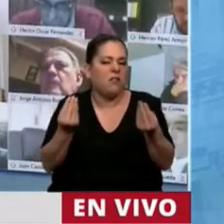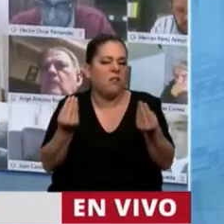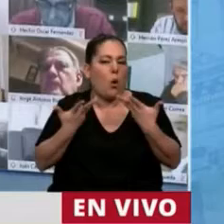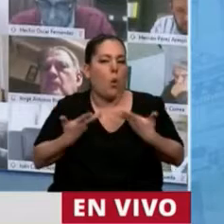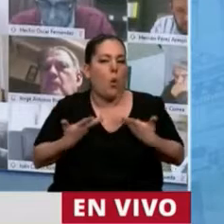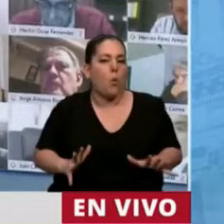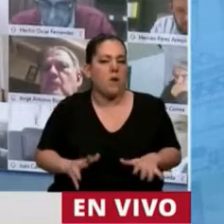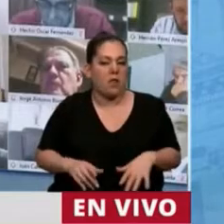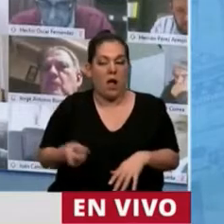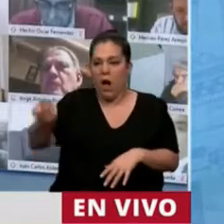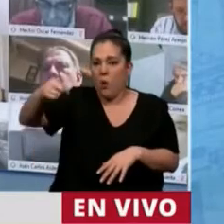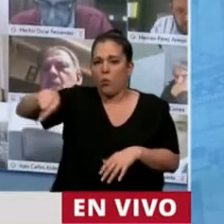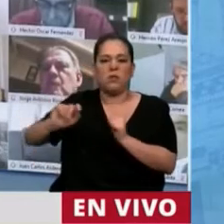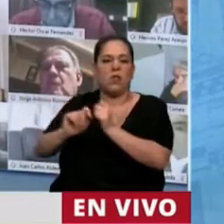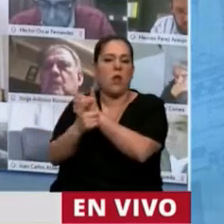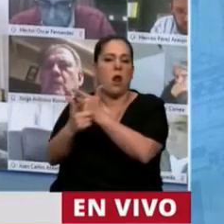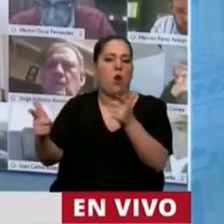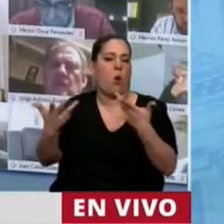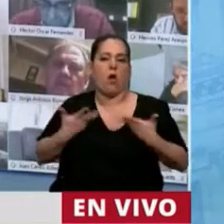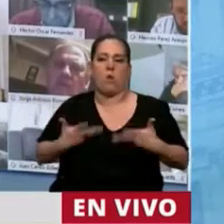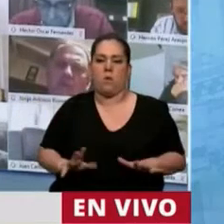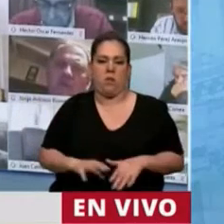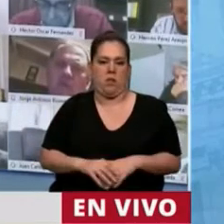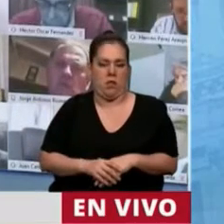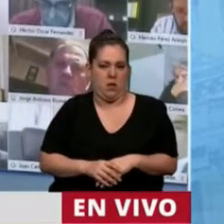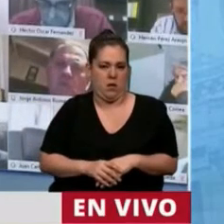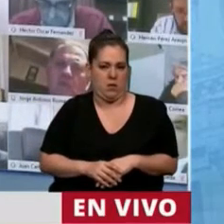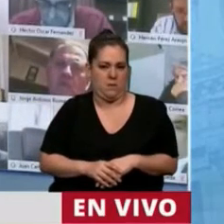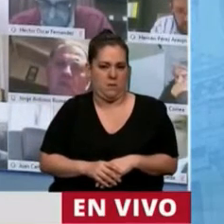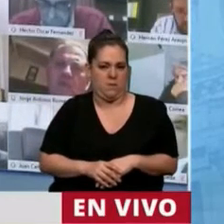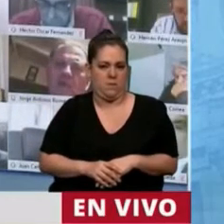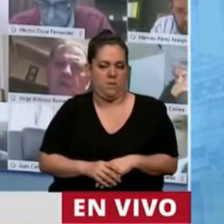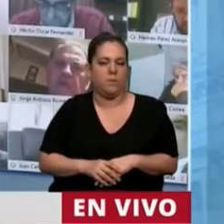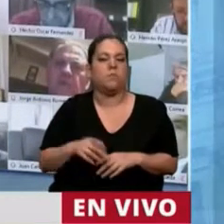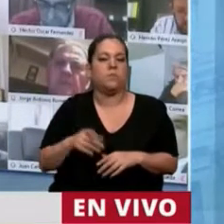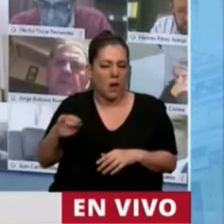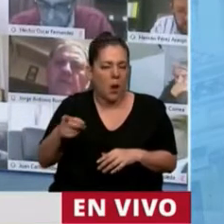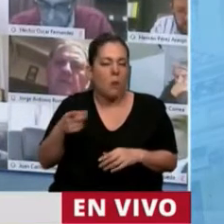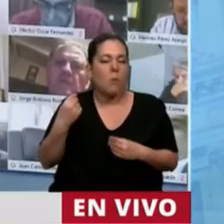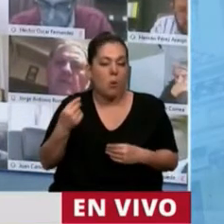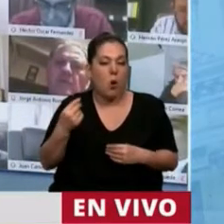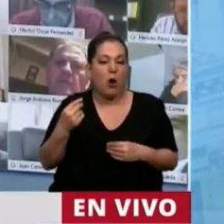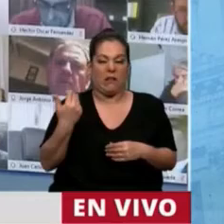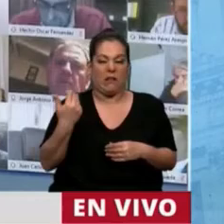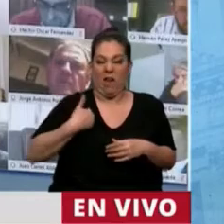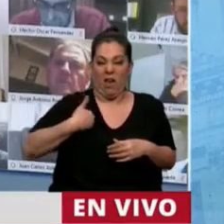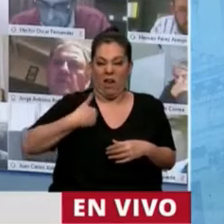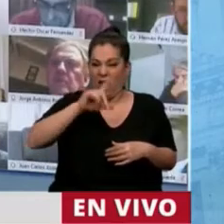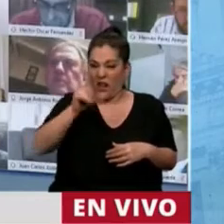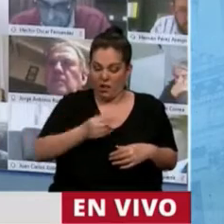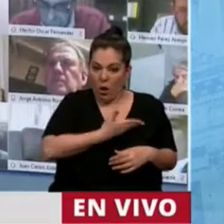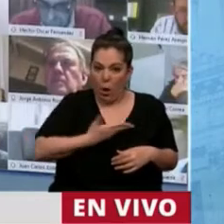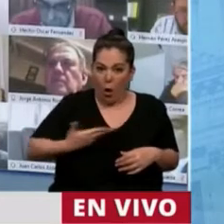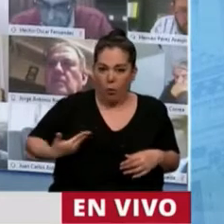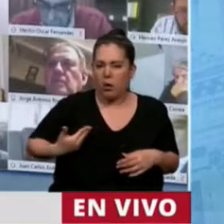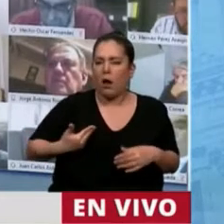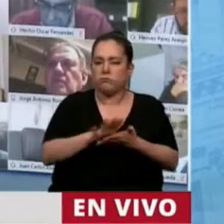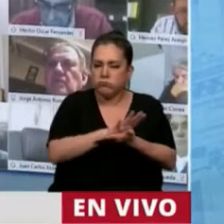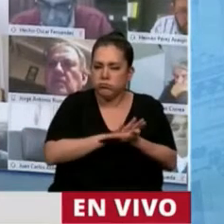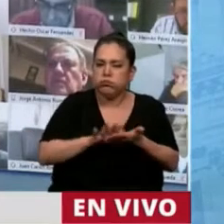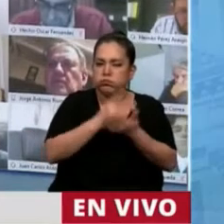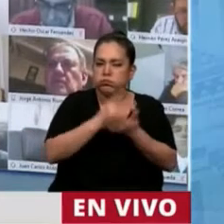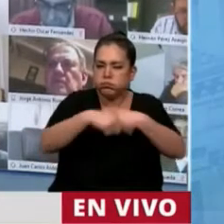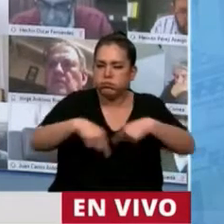hemos trabajado casi hasta las 6 de la mañana, cosa que es muy buena, y hemos podido sacar dos leyes que